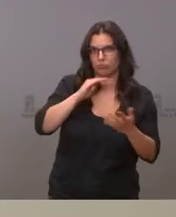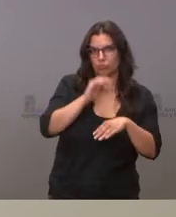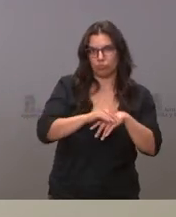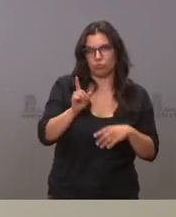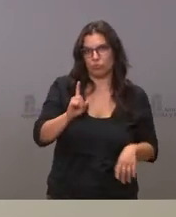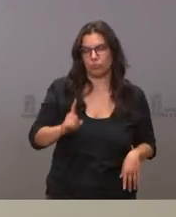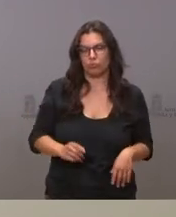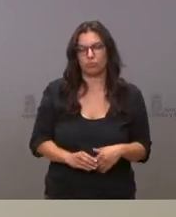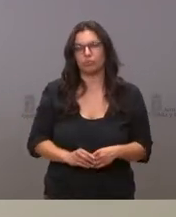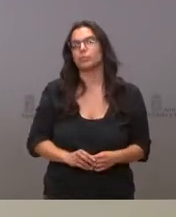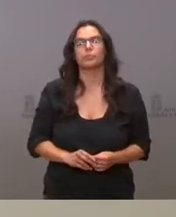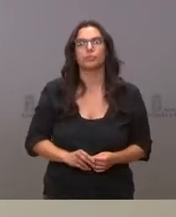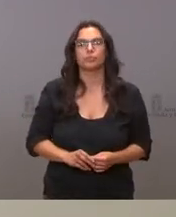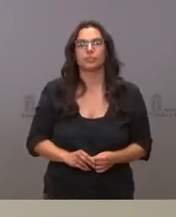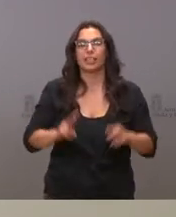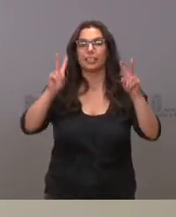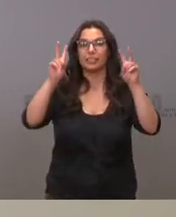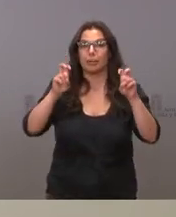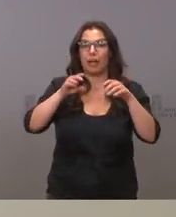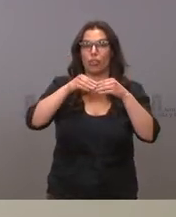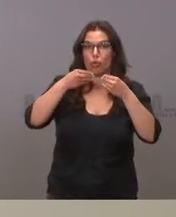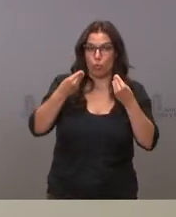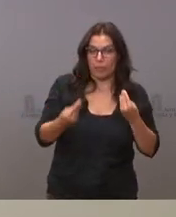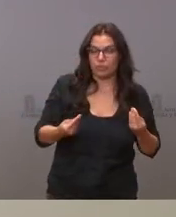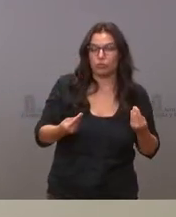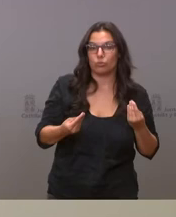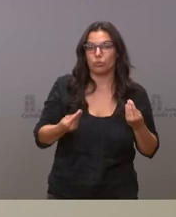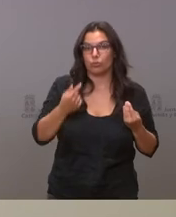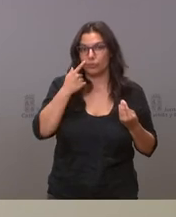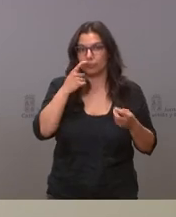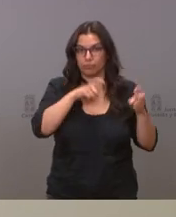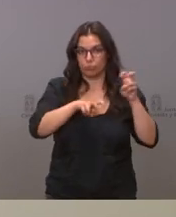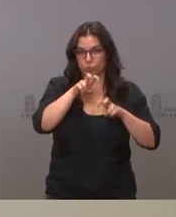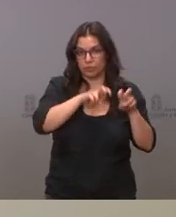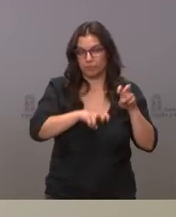con respecto al documento opciones de respuesta coordenadas